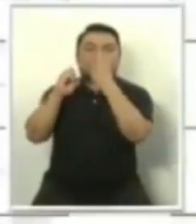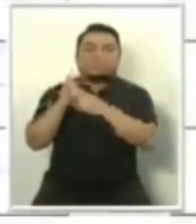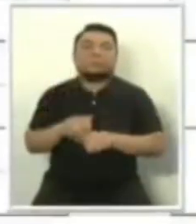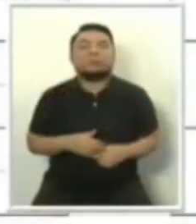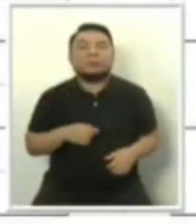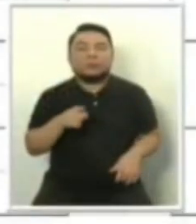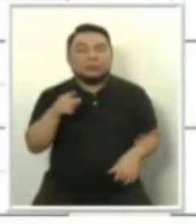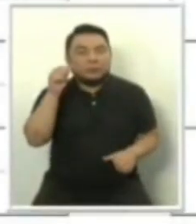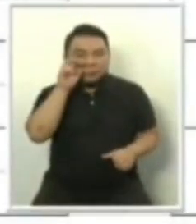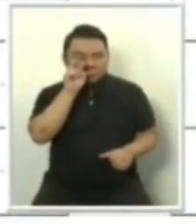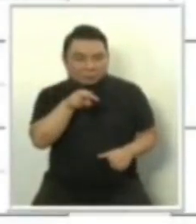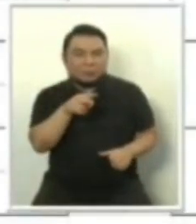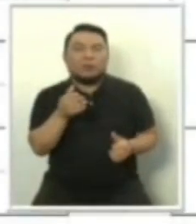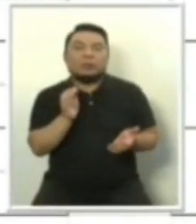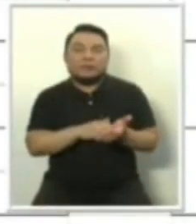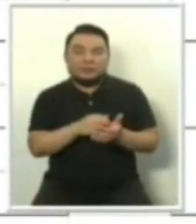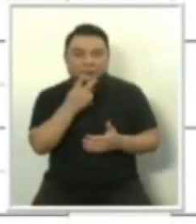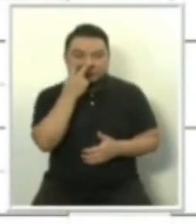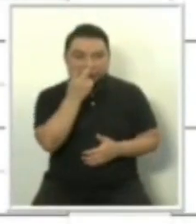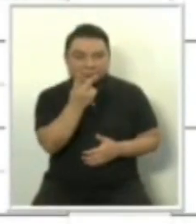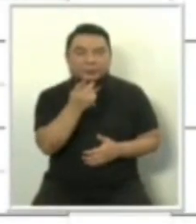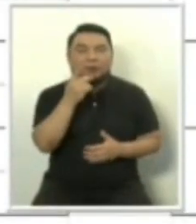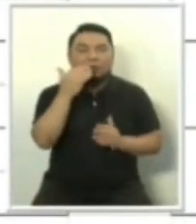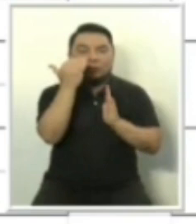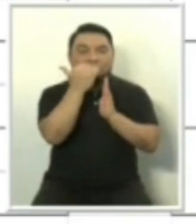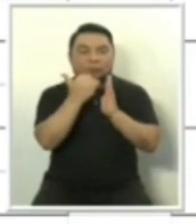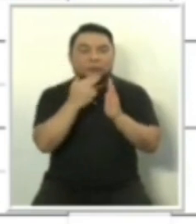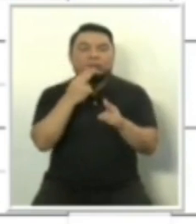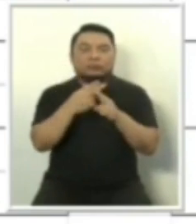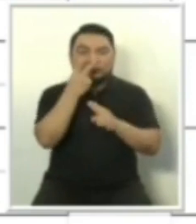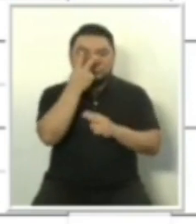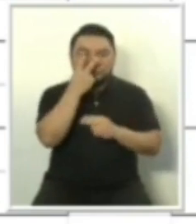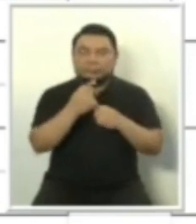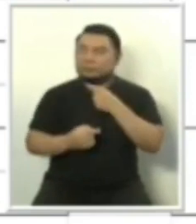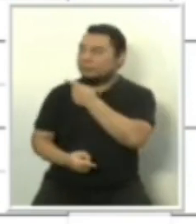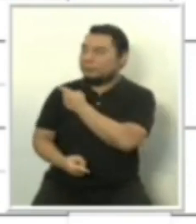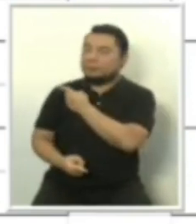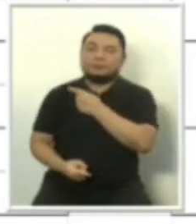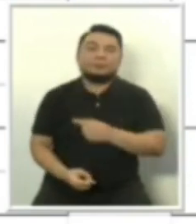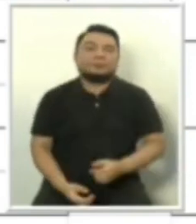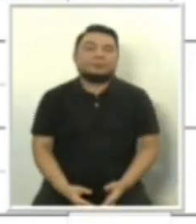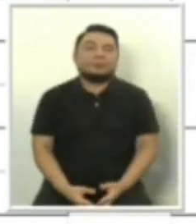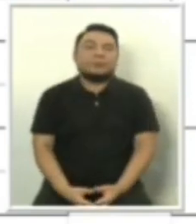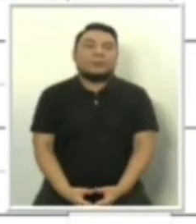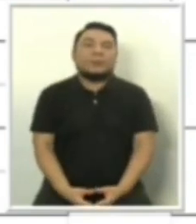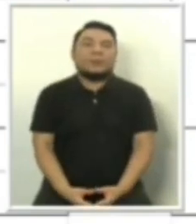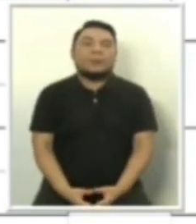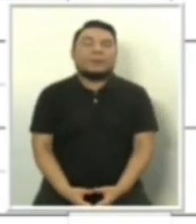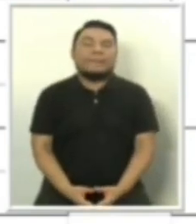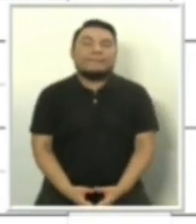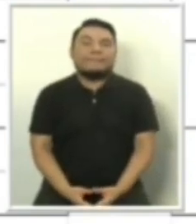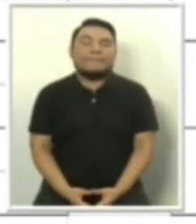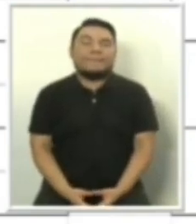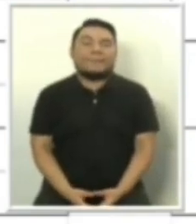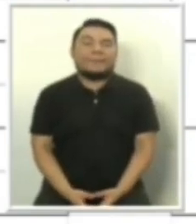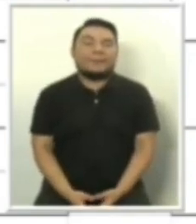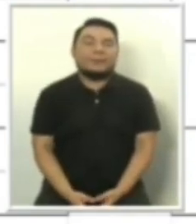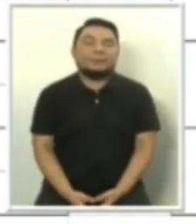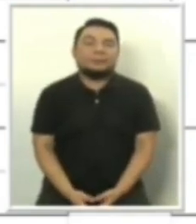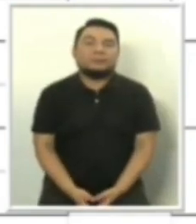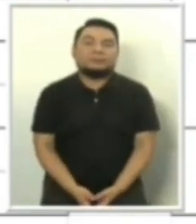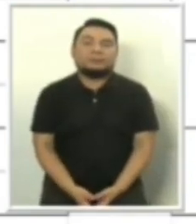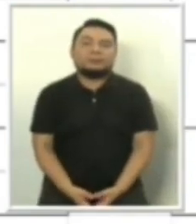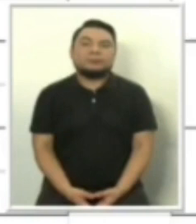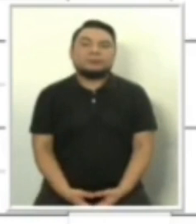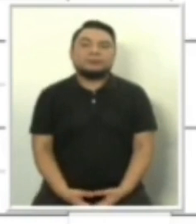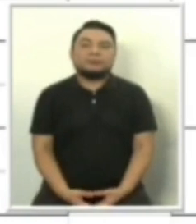rápidamente, por favor, este orden de intervención para el primer bloque. La segunda fecha del debate, el 30 de marzo, Unión por el Perú, Democracia